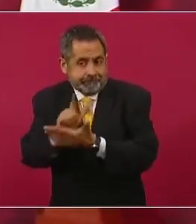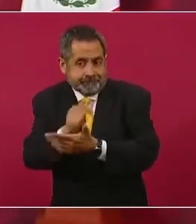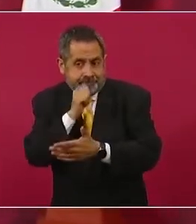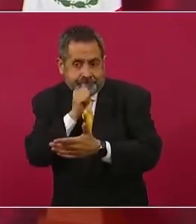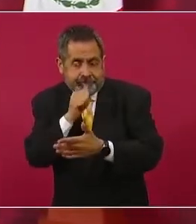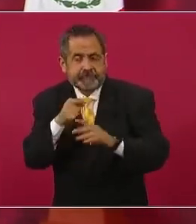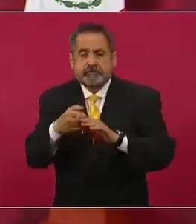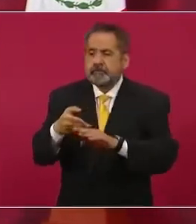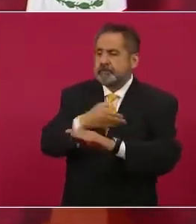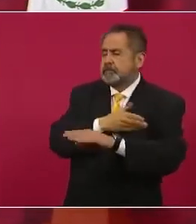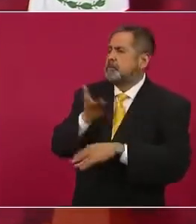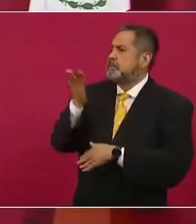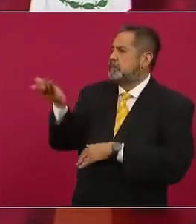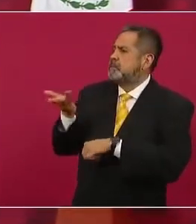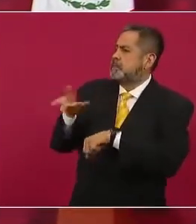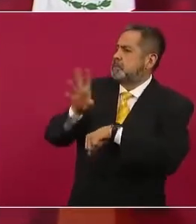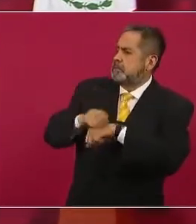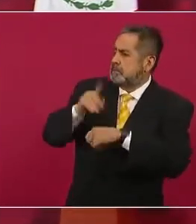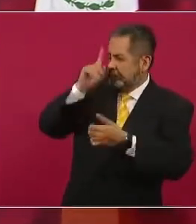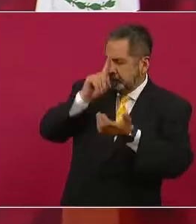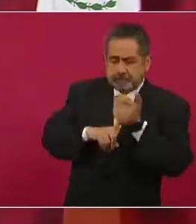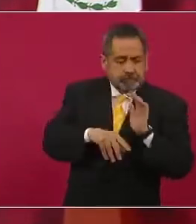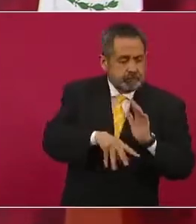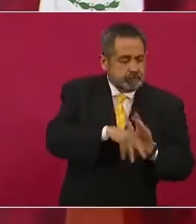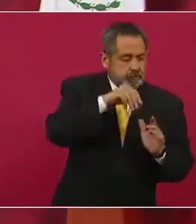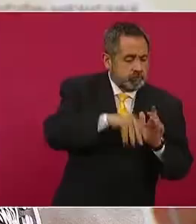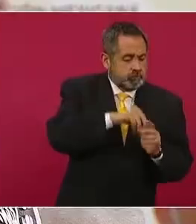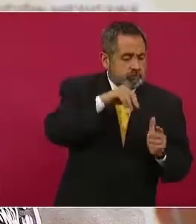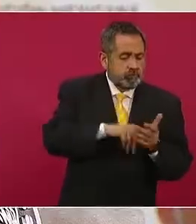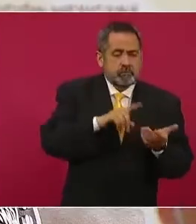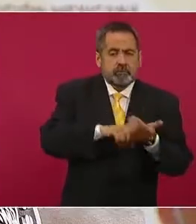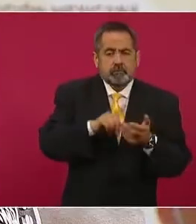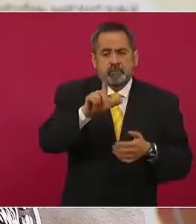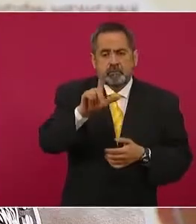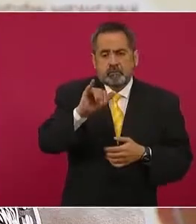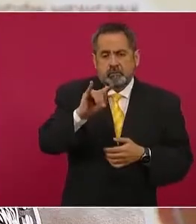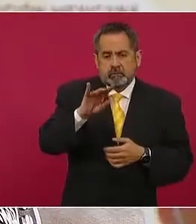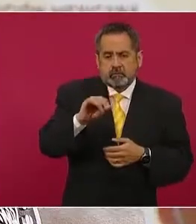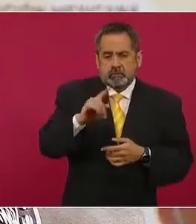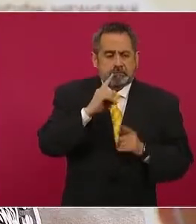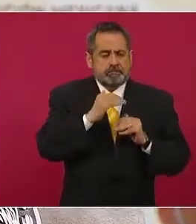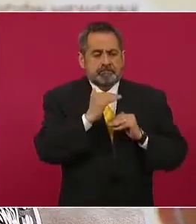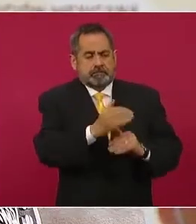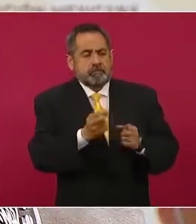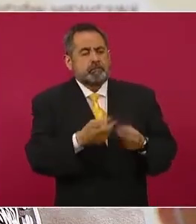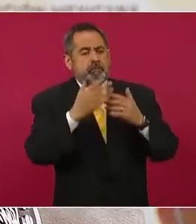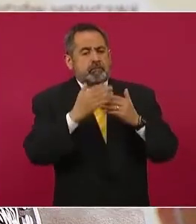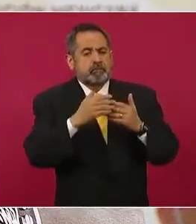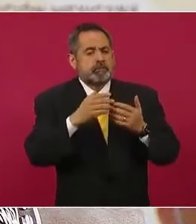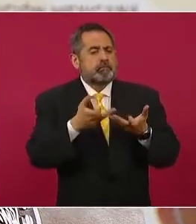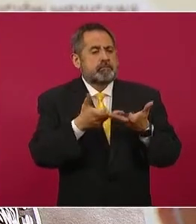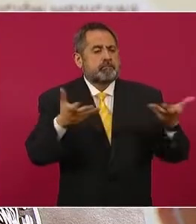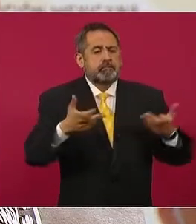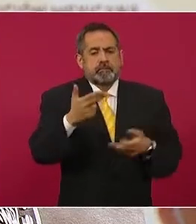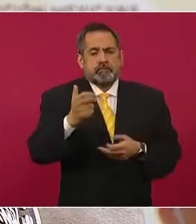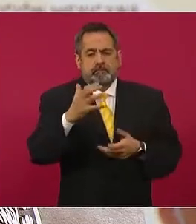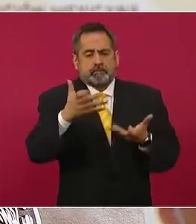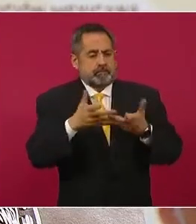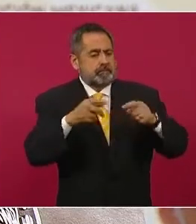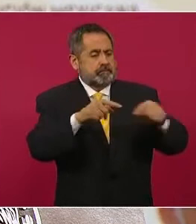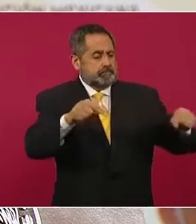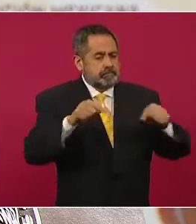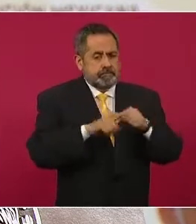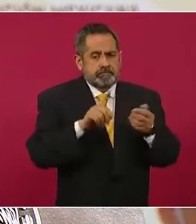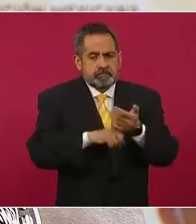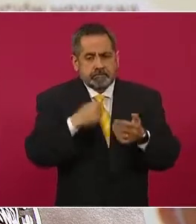reforma el permiso para la explotación de ese material delimitado a determinado número de hectáreas. Señor presidente,